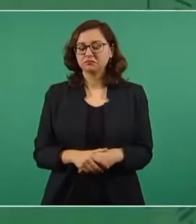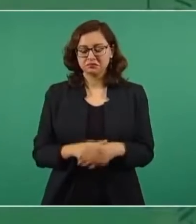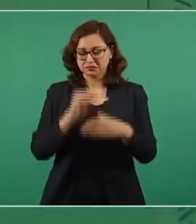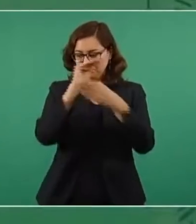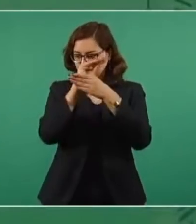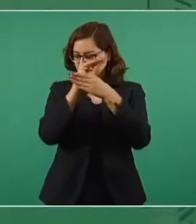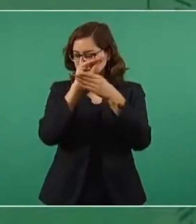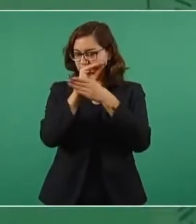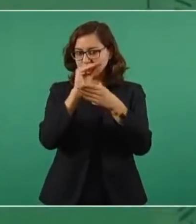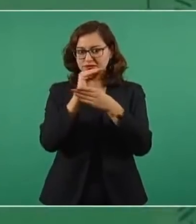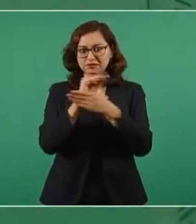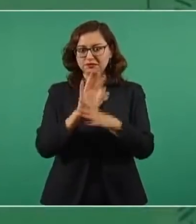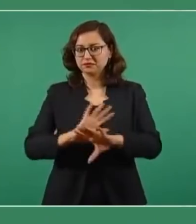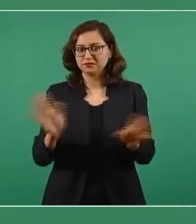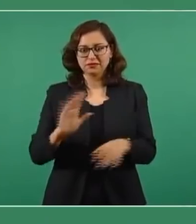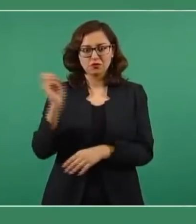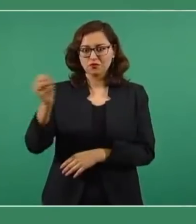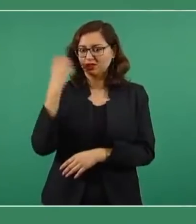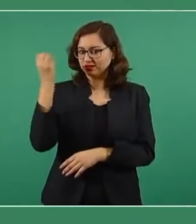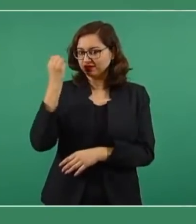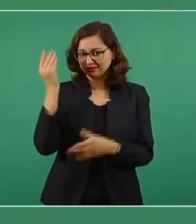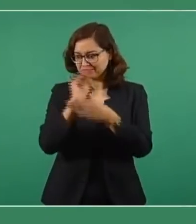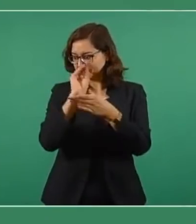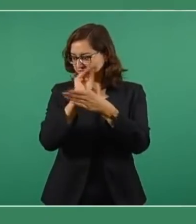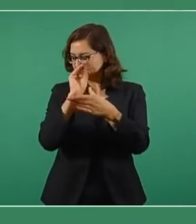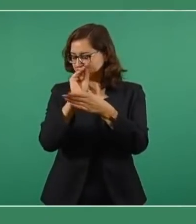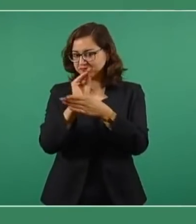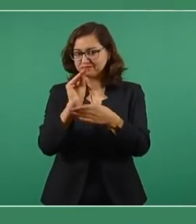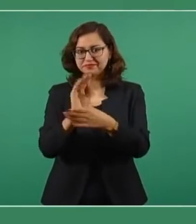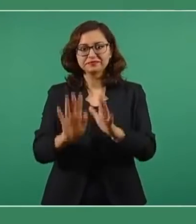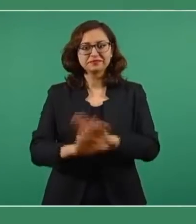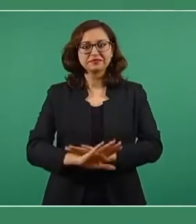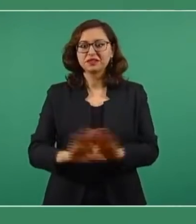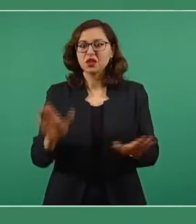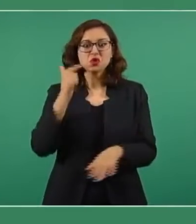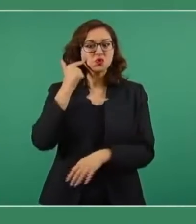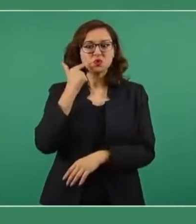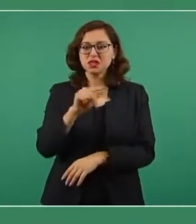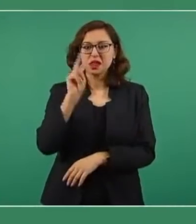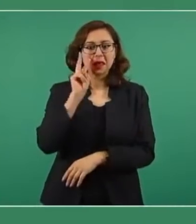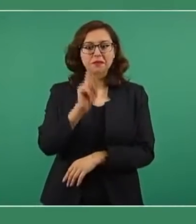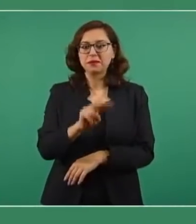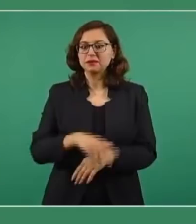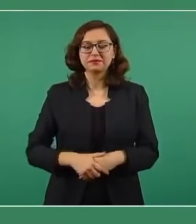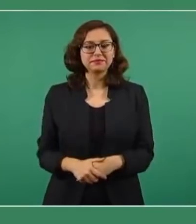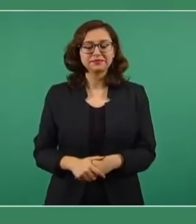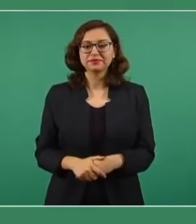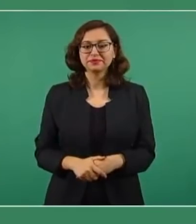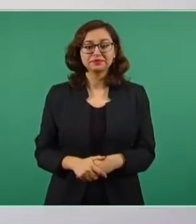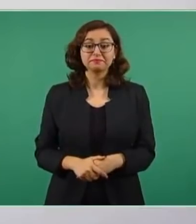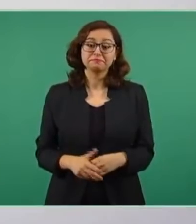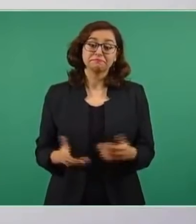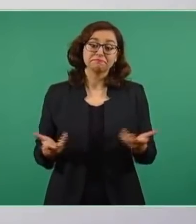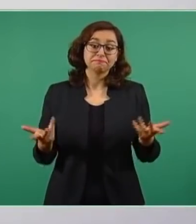la mañanera. Pues no, son muy aburridas, señor. A lo mejor y si jugáramos algo, ¿se le antoja jugar